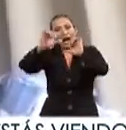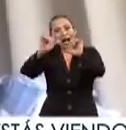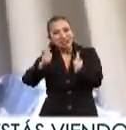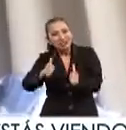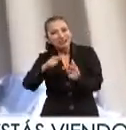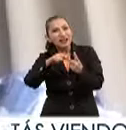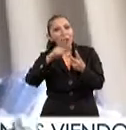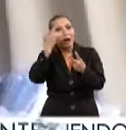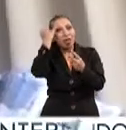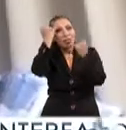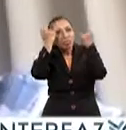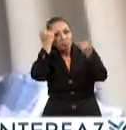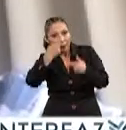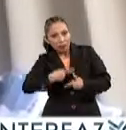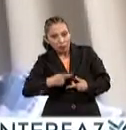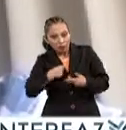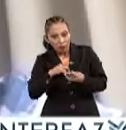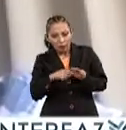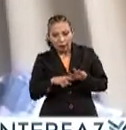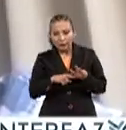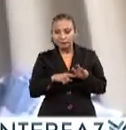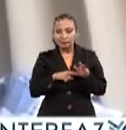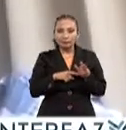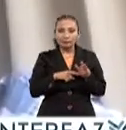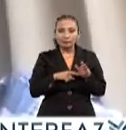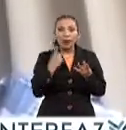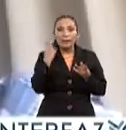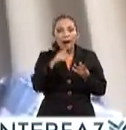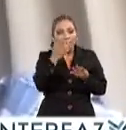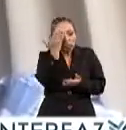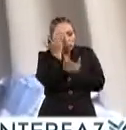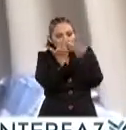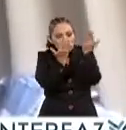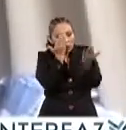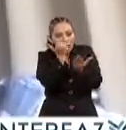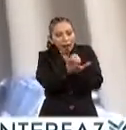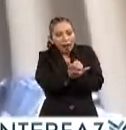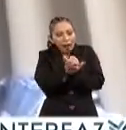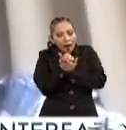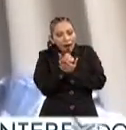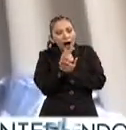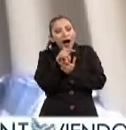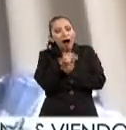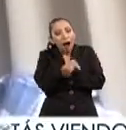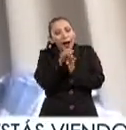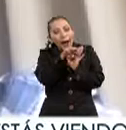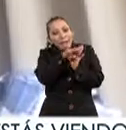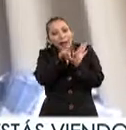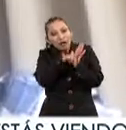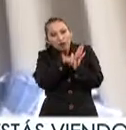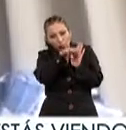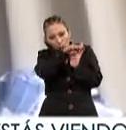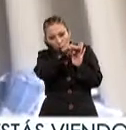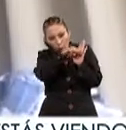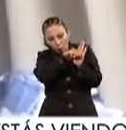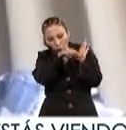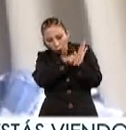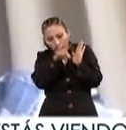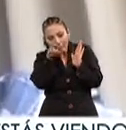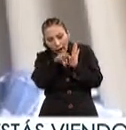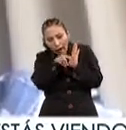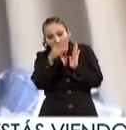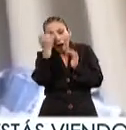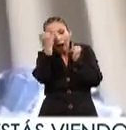para creadores para obtener herramientas metodológicas que les permita